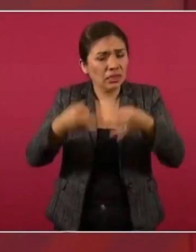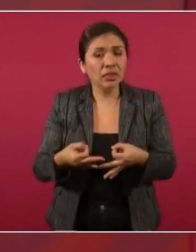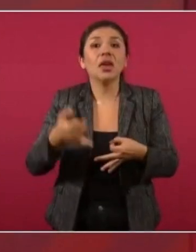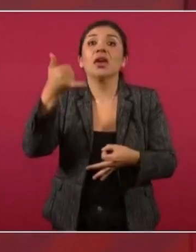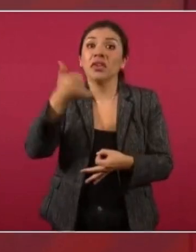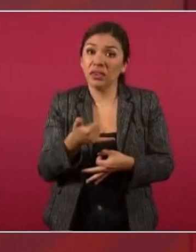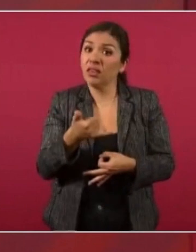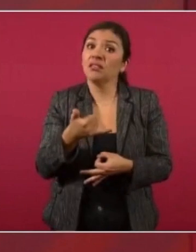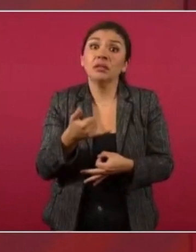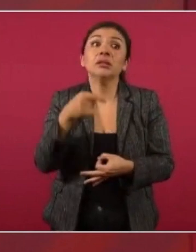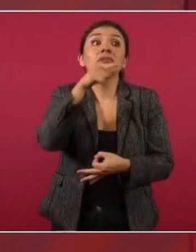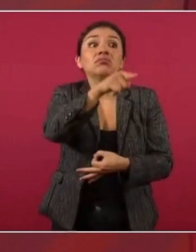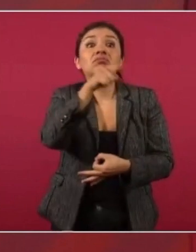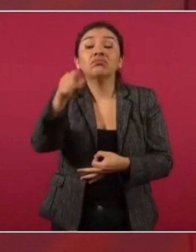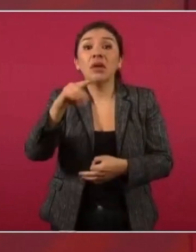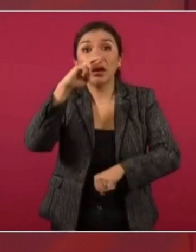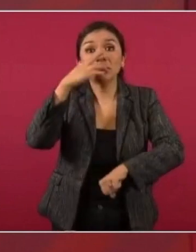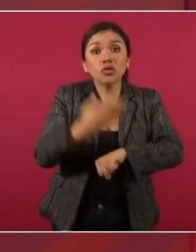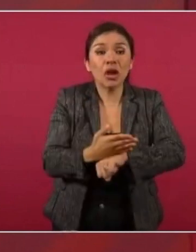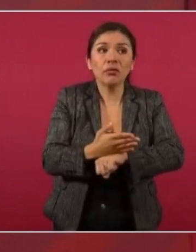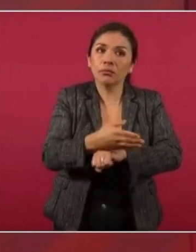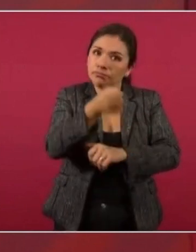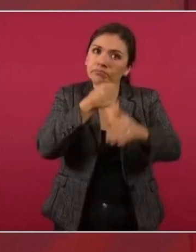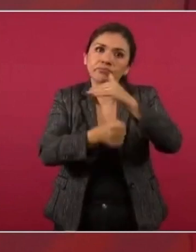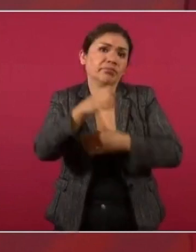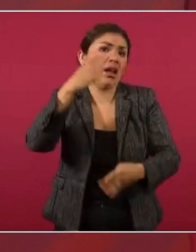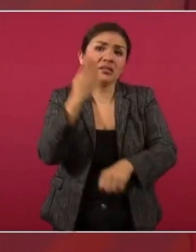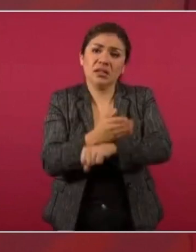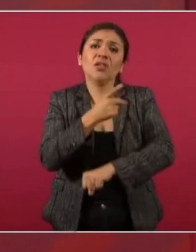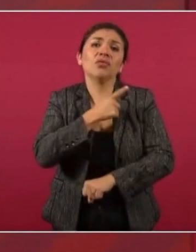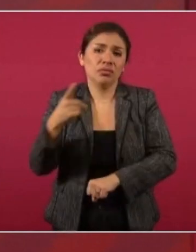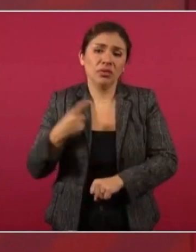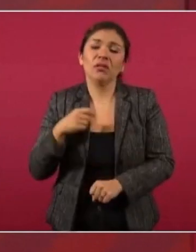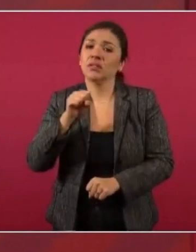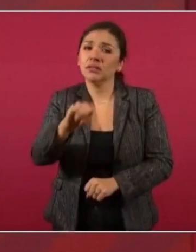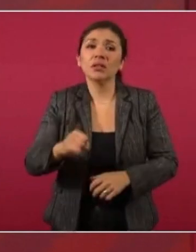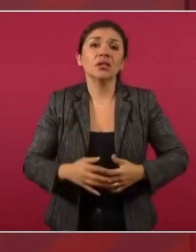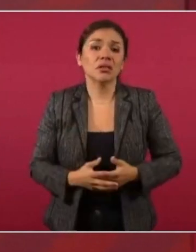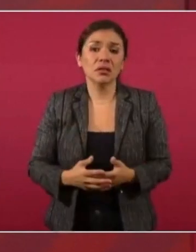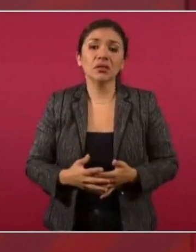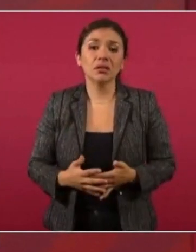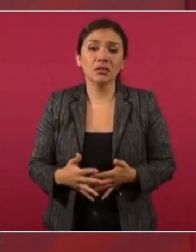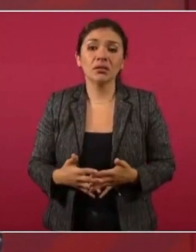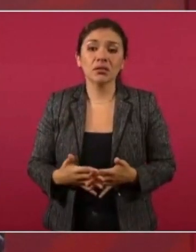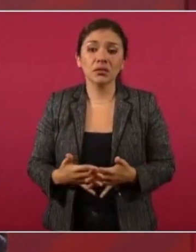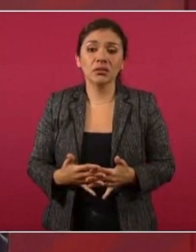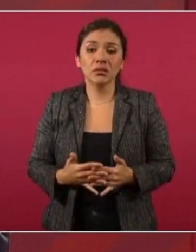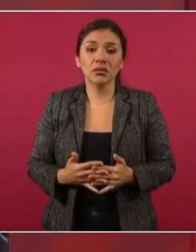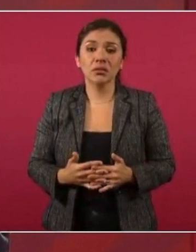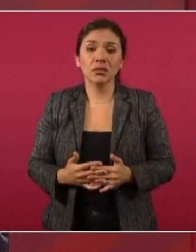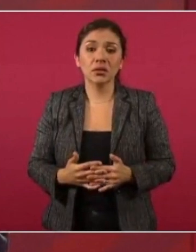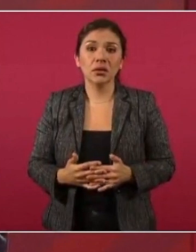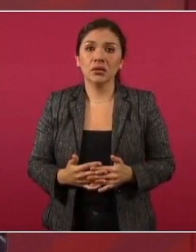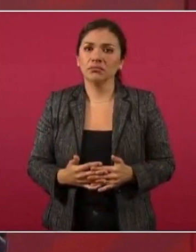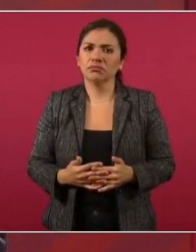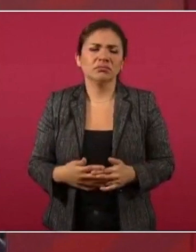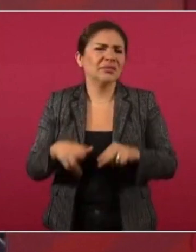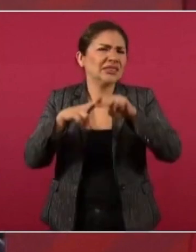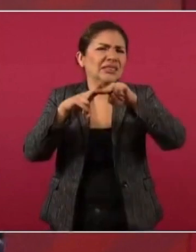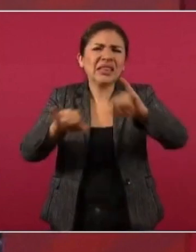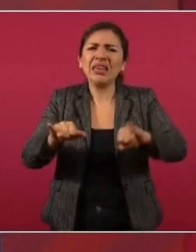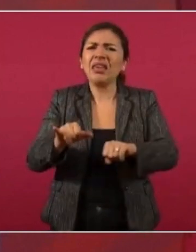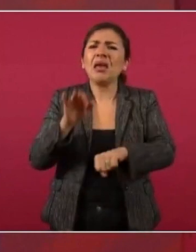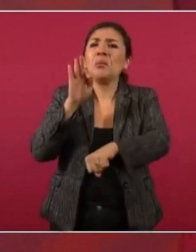luego castigar a los responsables y cero impunidad.